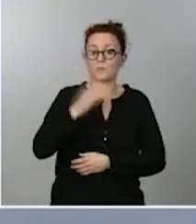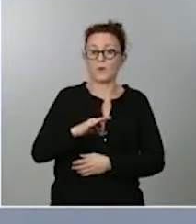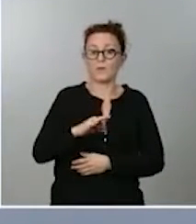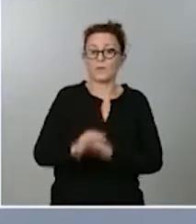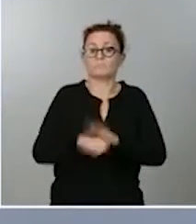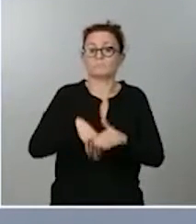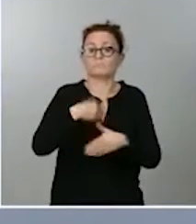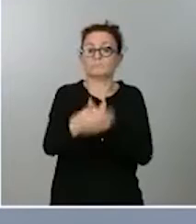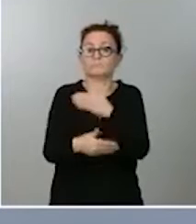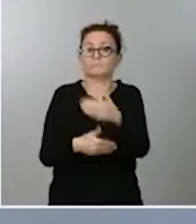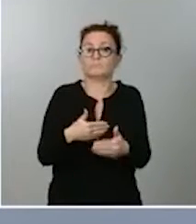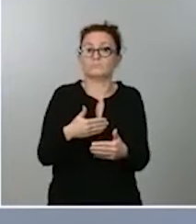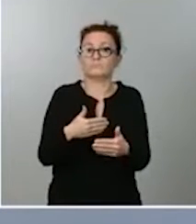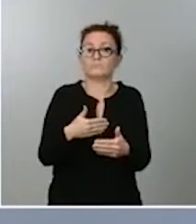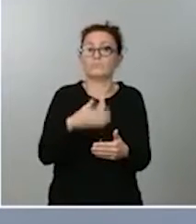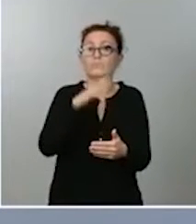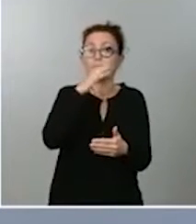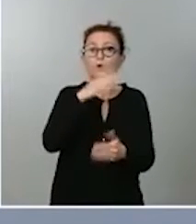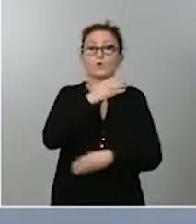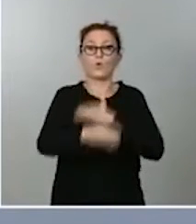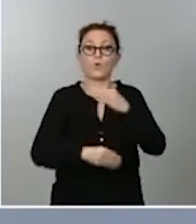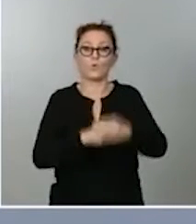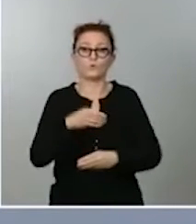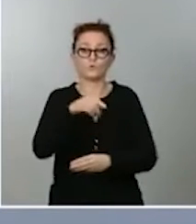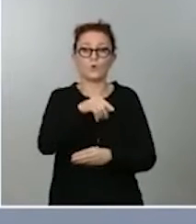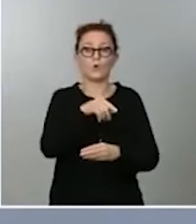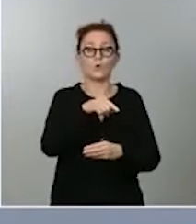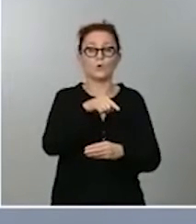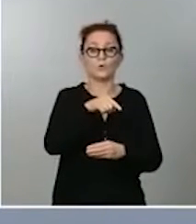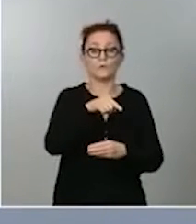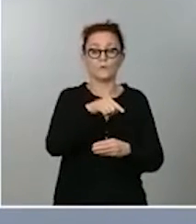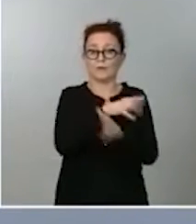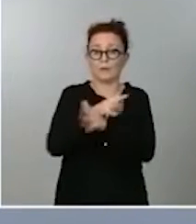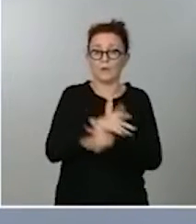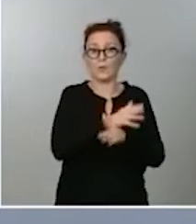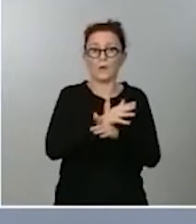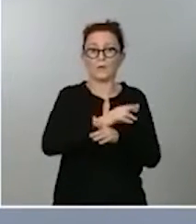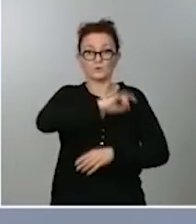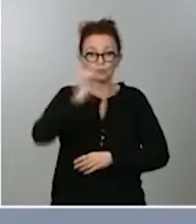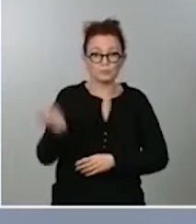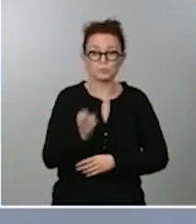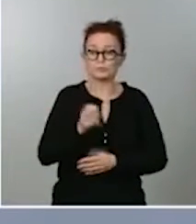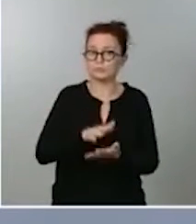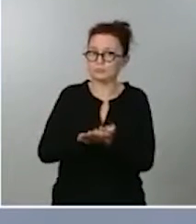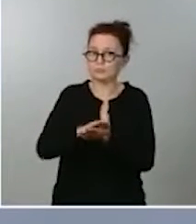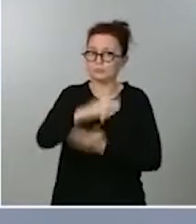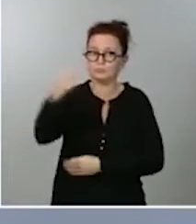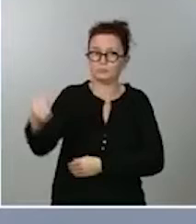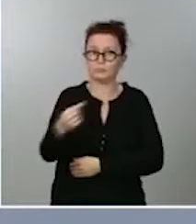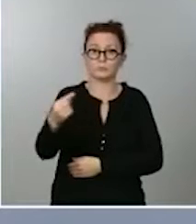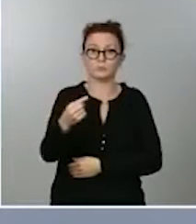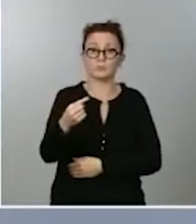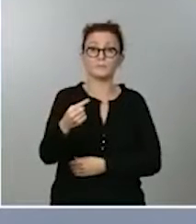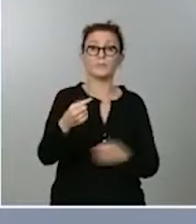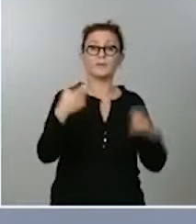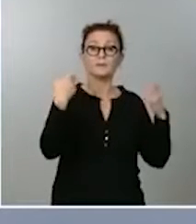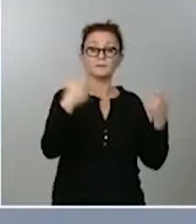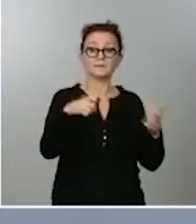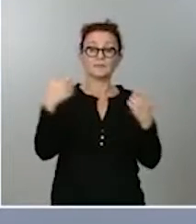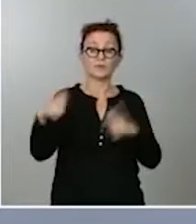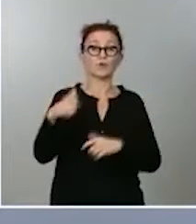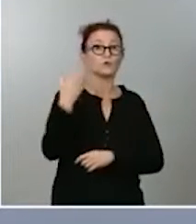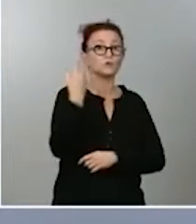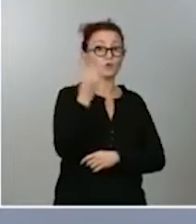consecuencia de un uso intensivo de este tipo de actividades. Hemos de recordar que, entre los sectores de los jóvenes, por